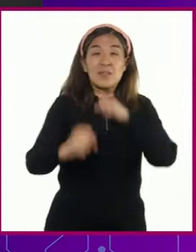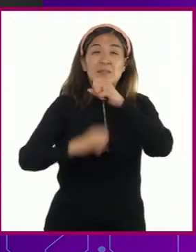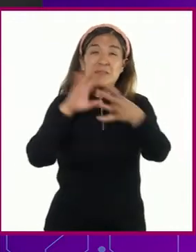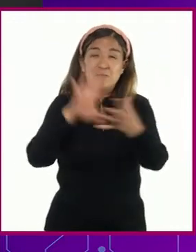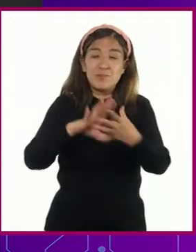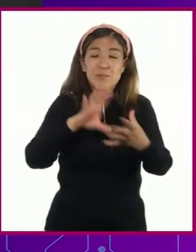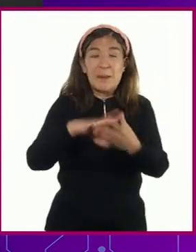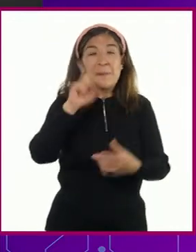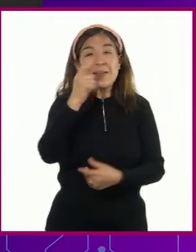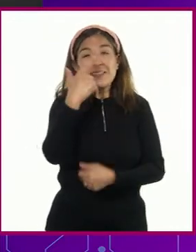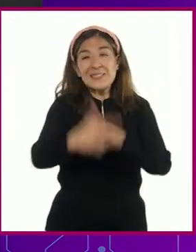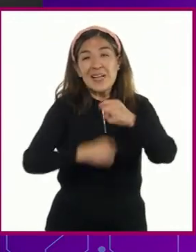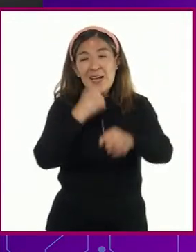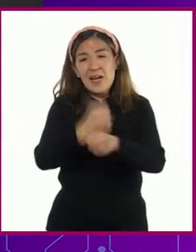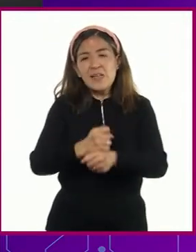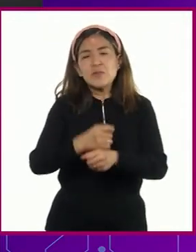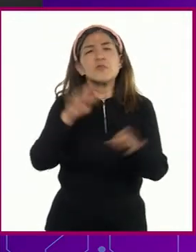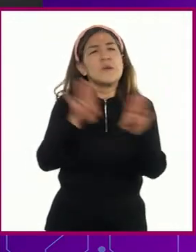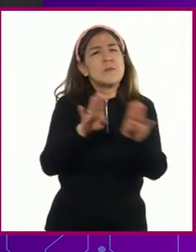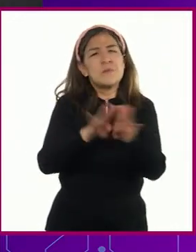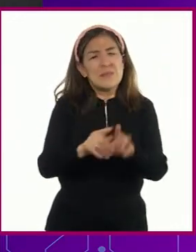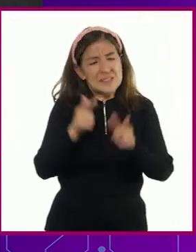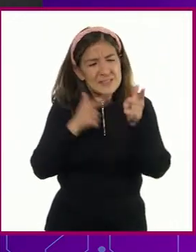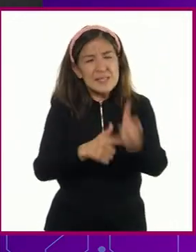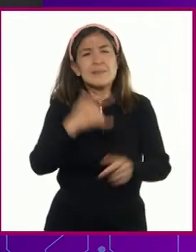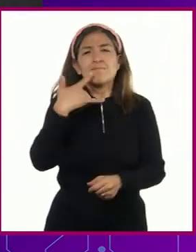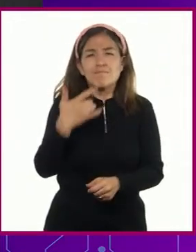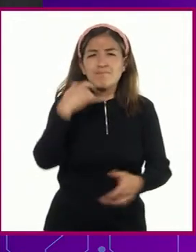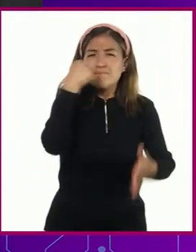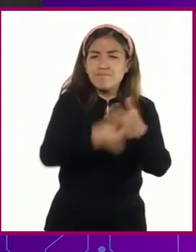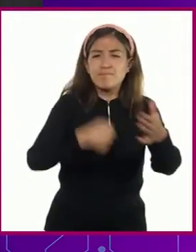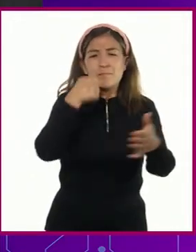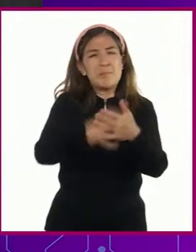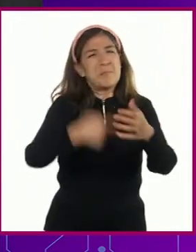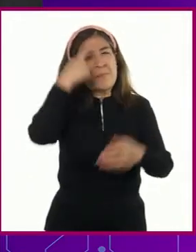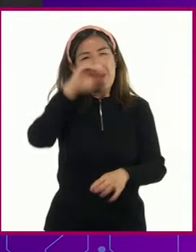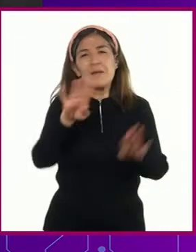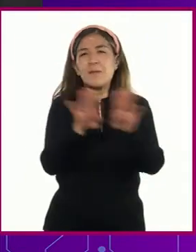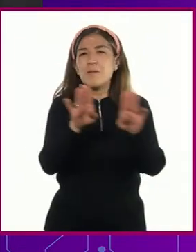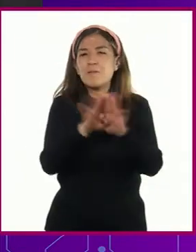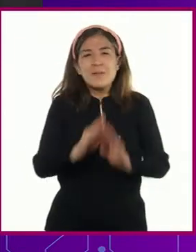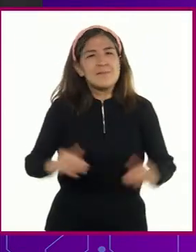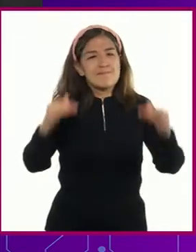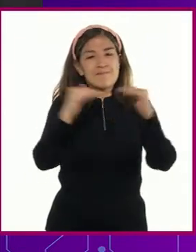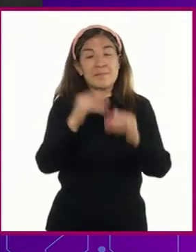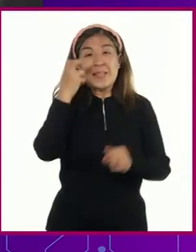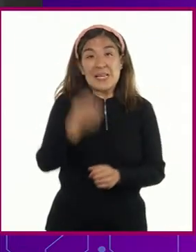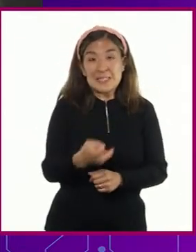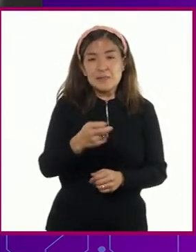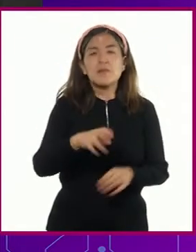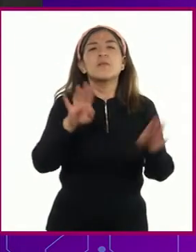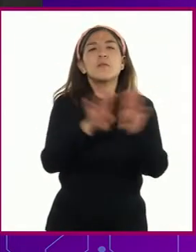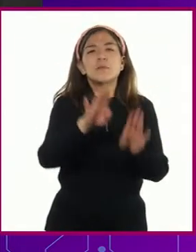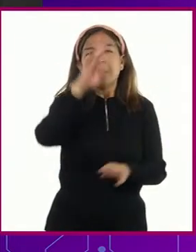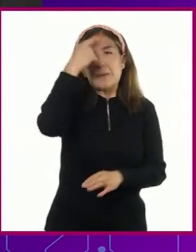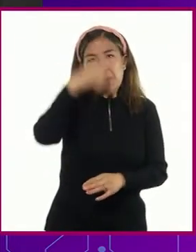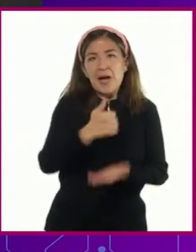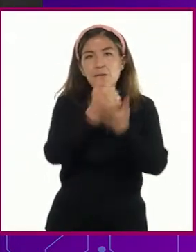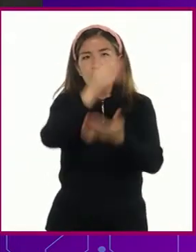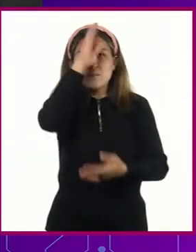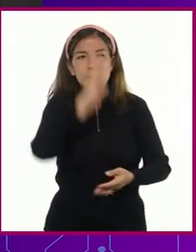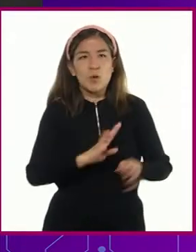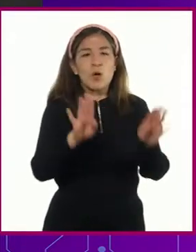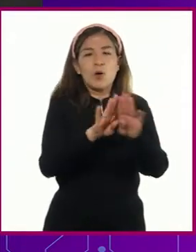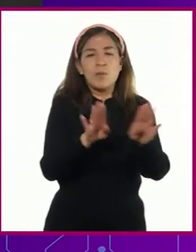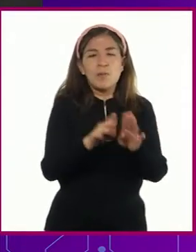su lucha contra la segregación. Fue liberado en 1990 y se convirtió en el mediador que hizo posible el desmantelamiento